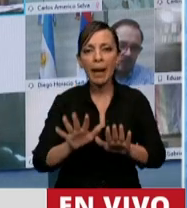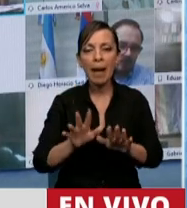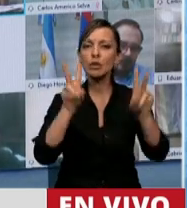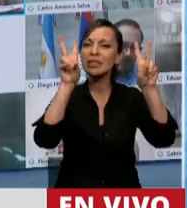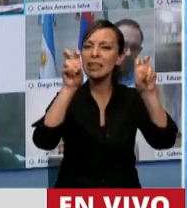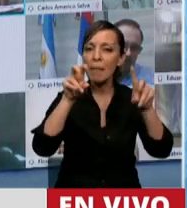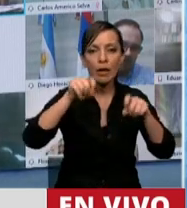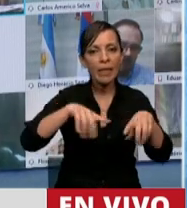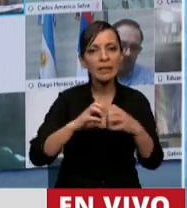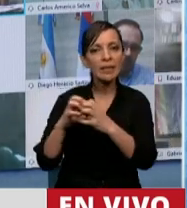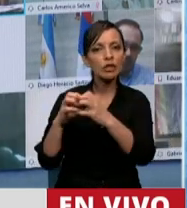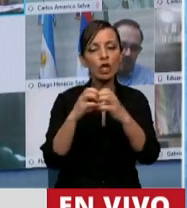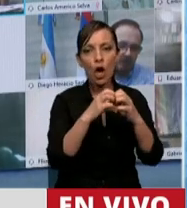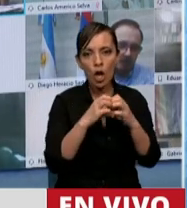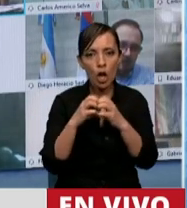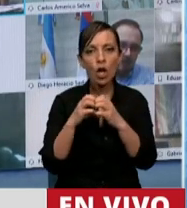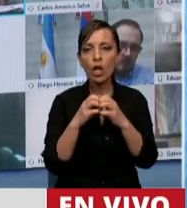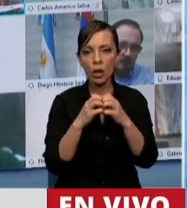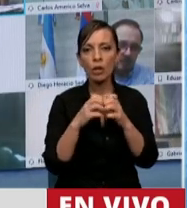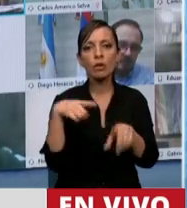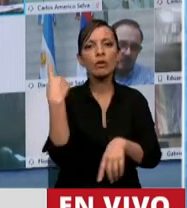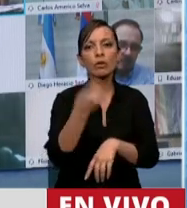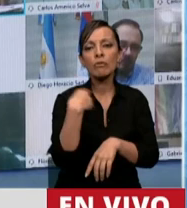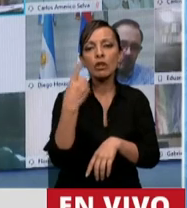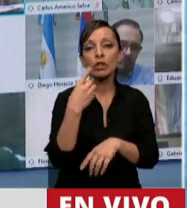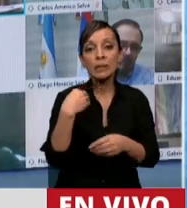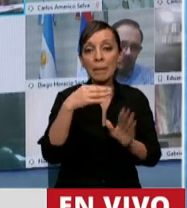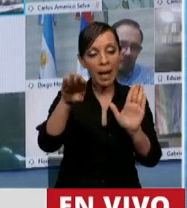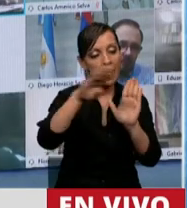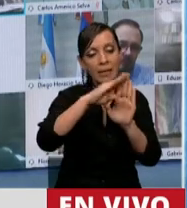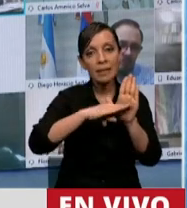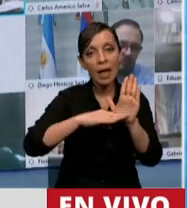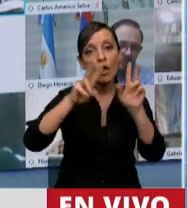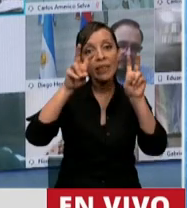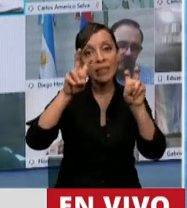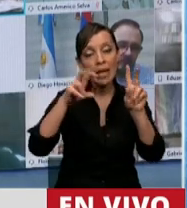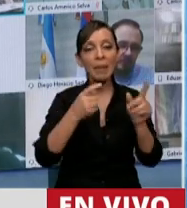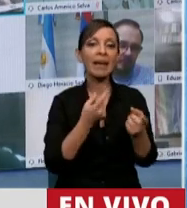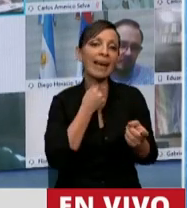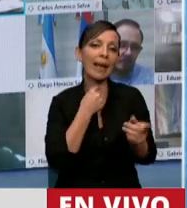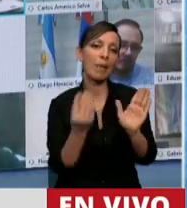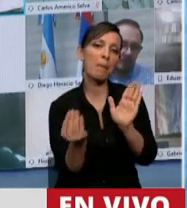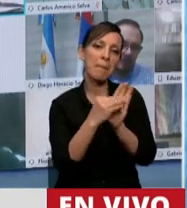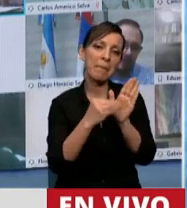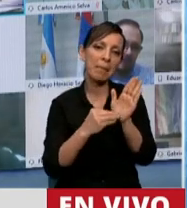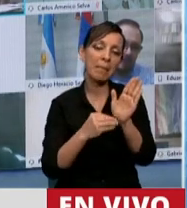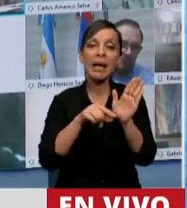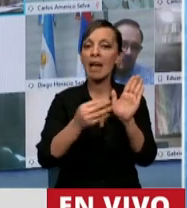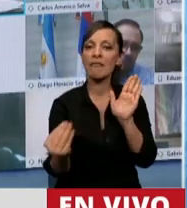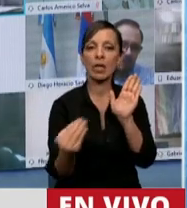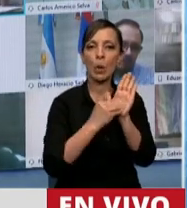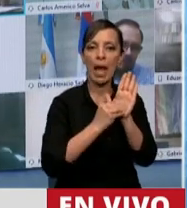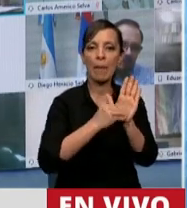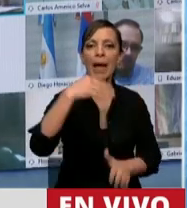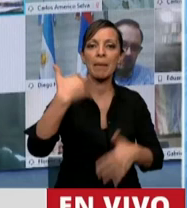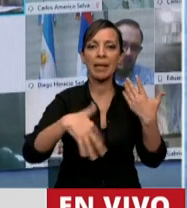estas sesiones, cada vez llevábamos el listadito de los temas que queríamos incluir y ahí estaba la emergencia